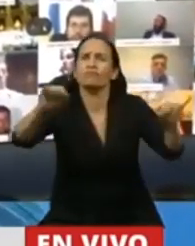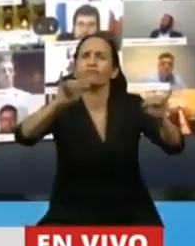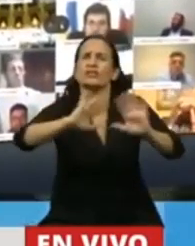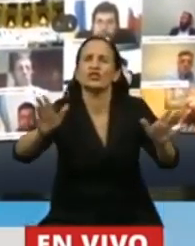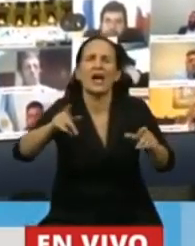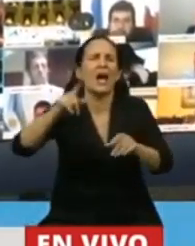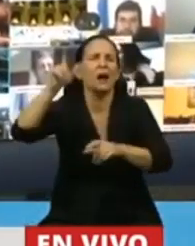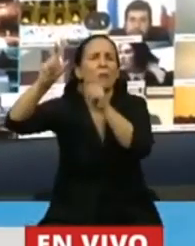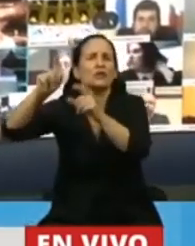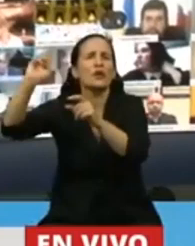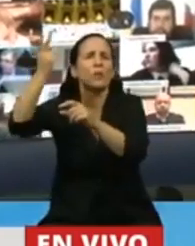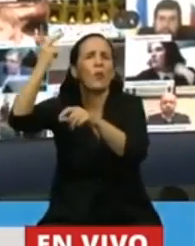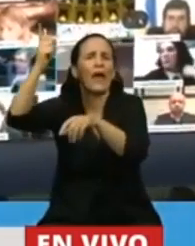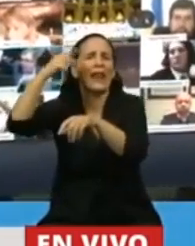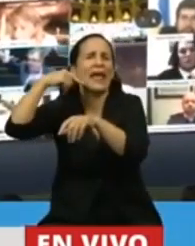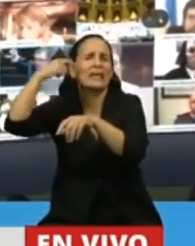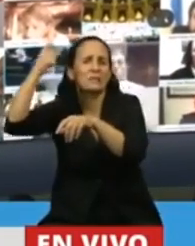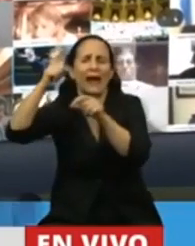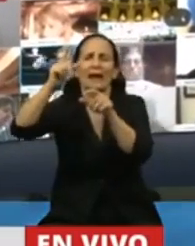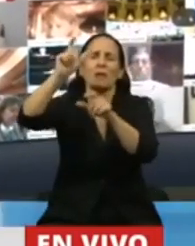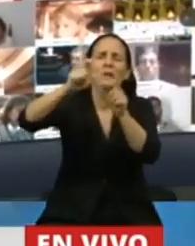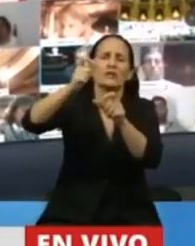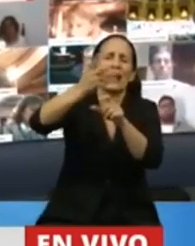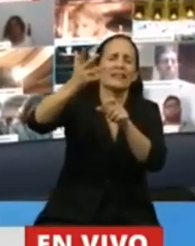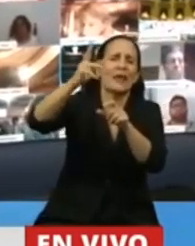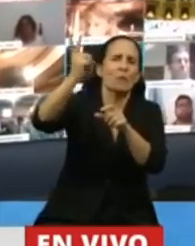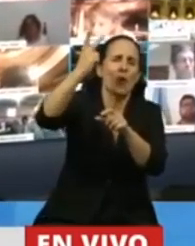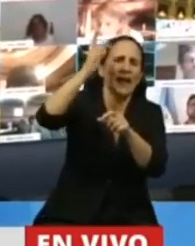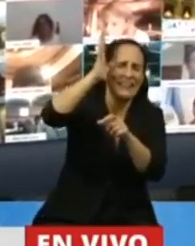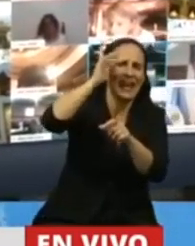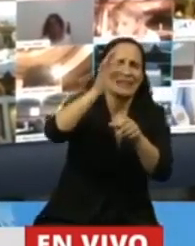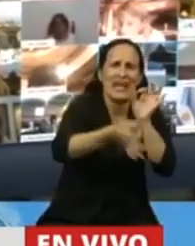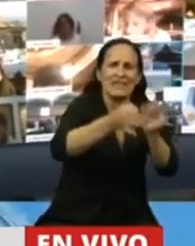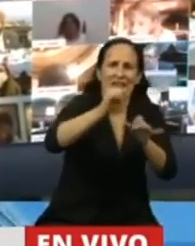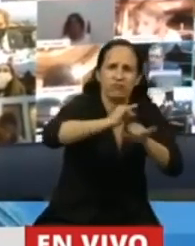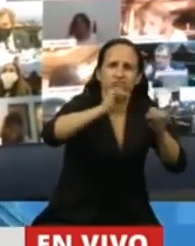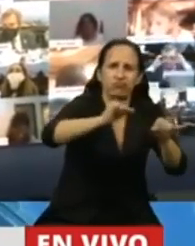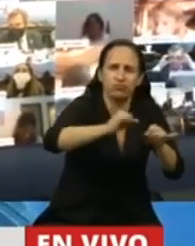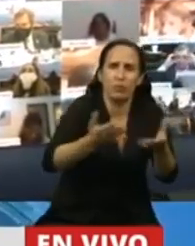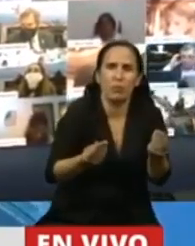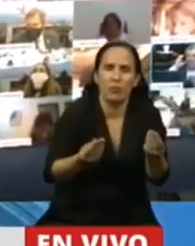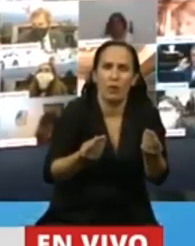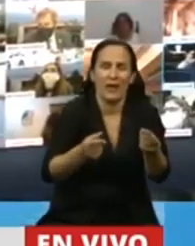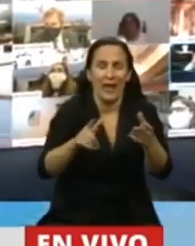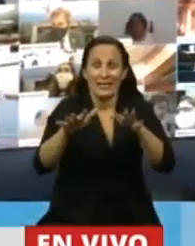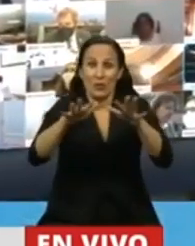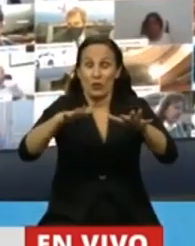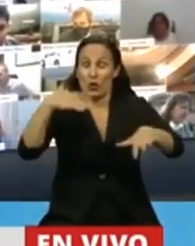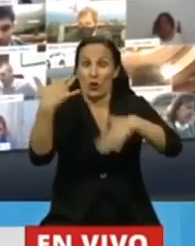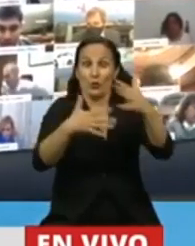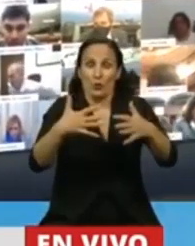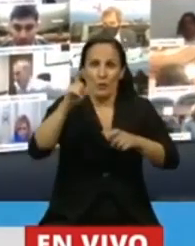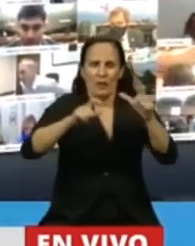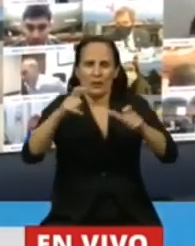en Italia o en España. Entonces, lo que quiero decir es que la magnitud ha generado incertidumbre y